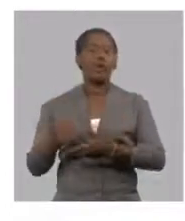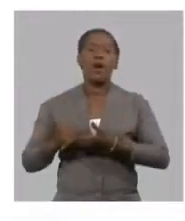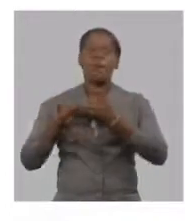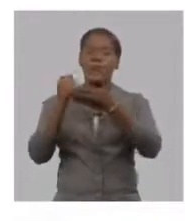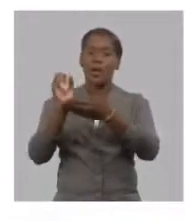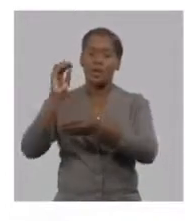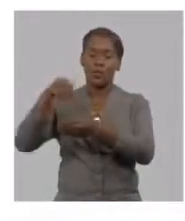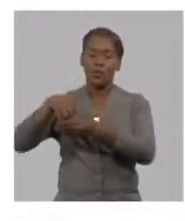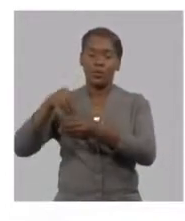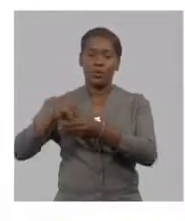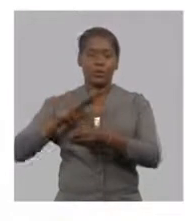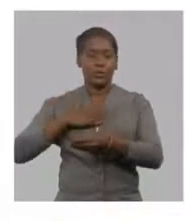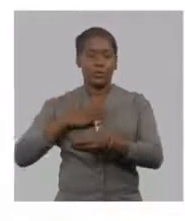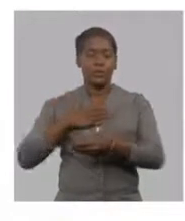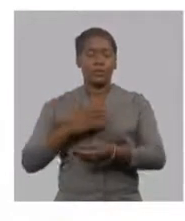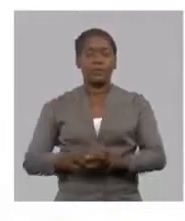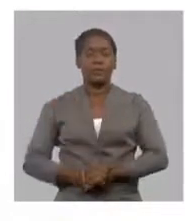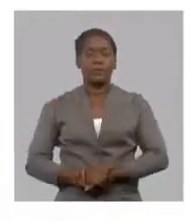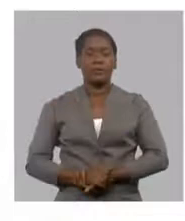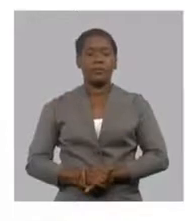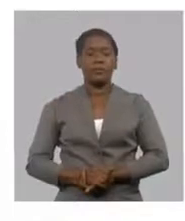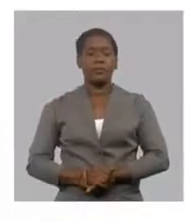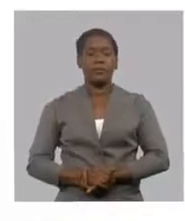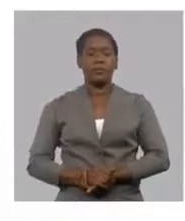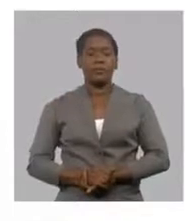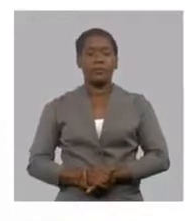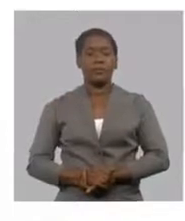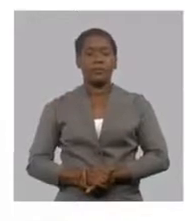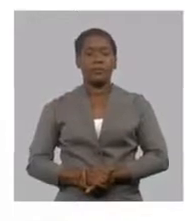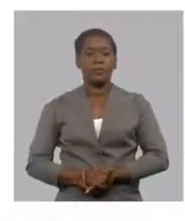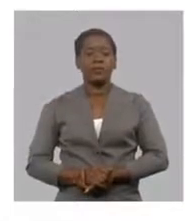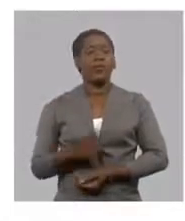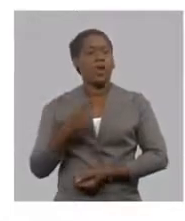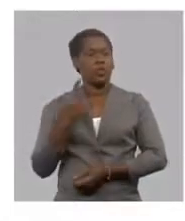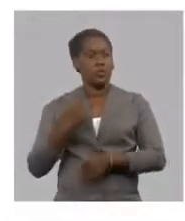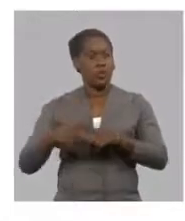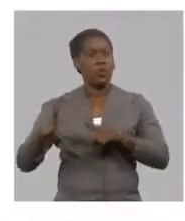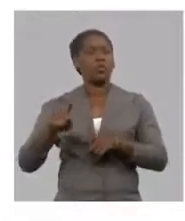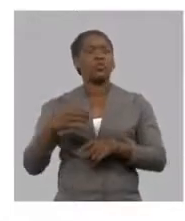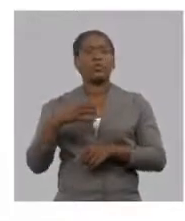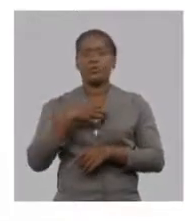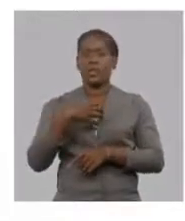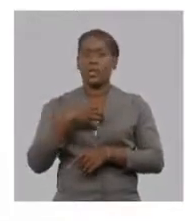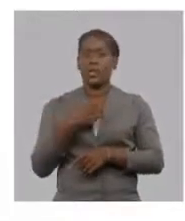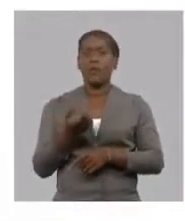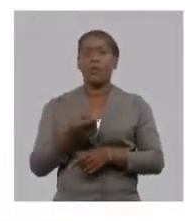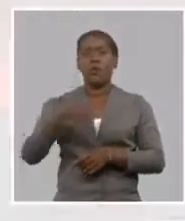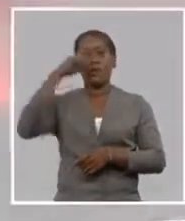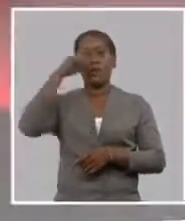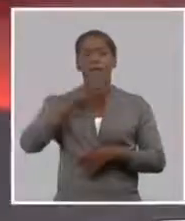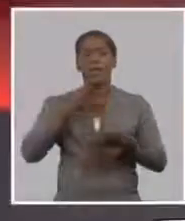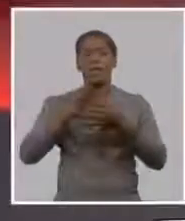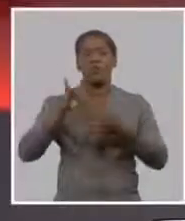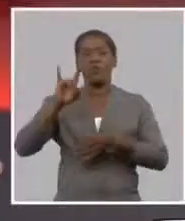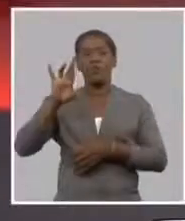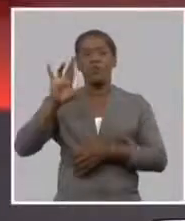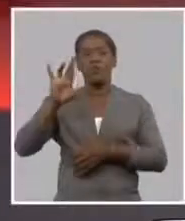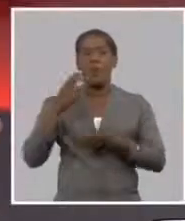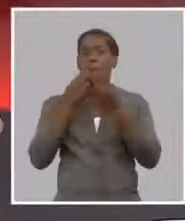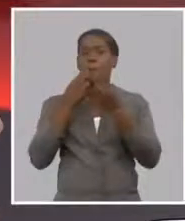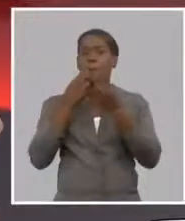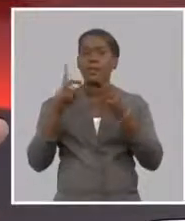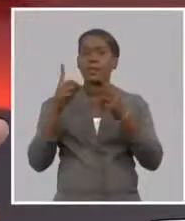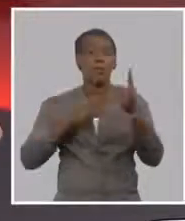como en otros sectores de la población también porque tenemos seguro de vida y otros seguros que abordaremos en otras en